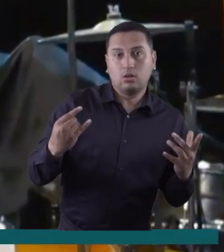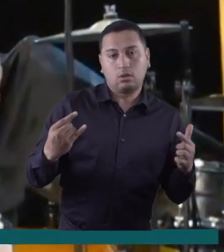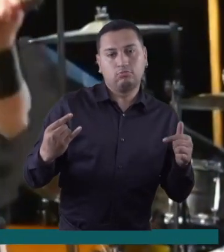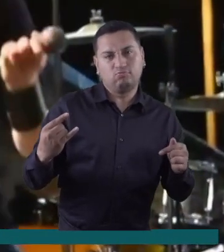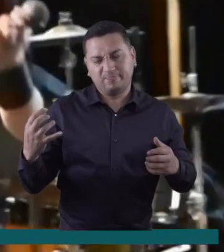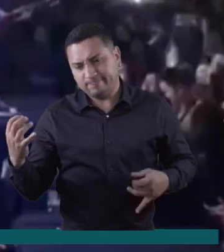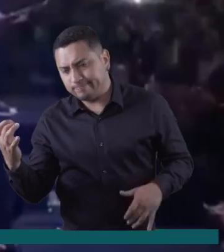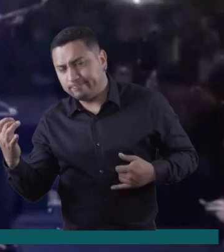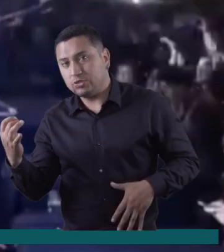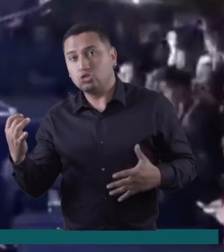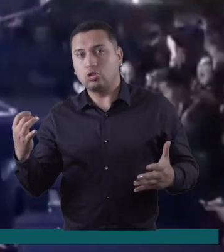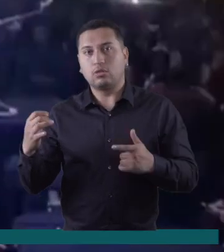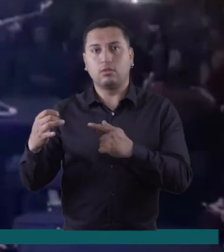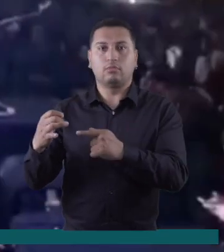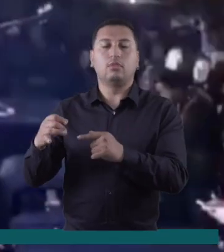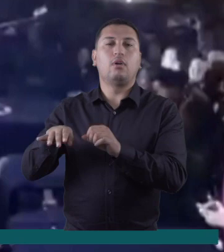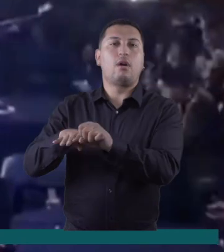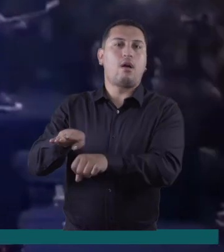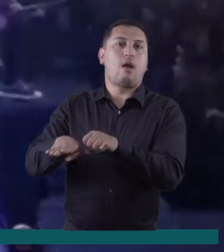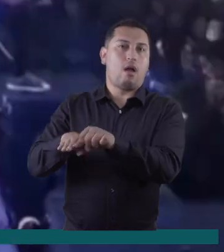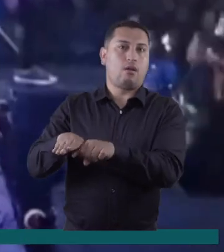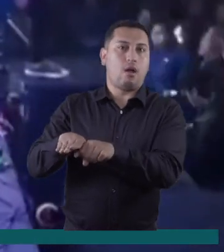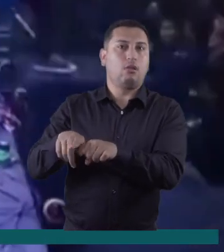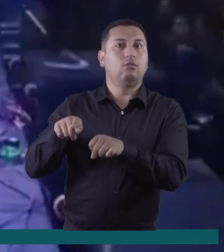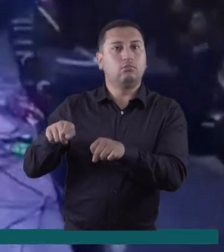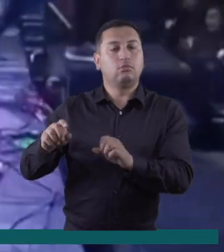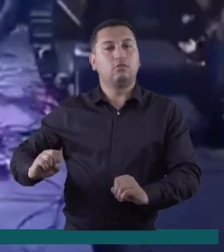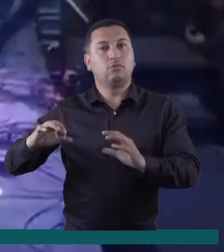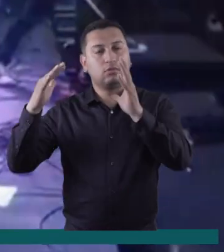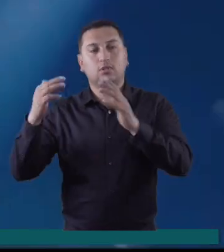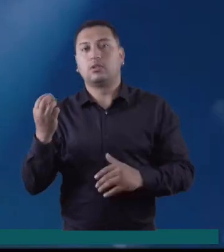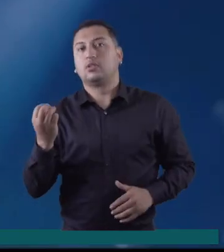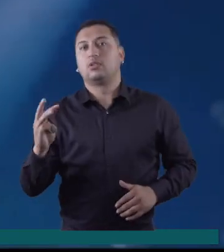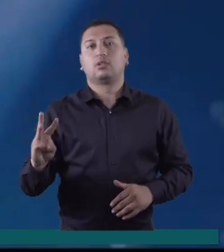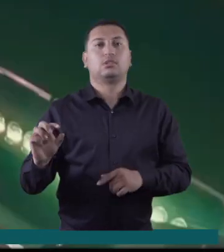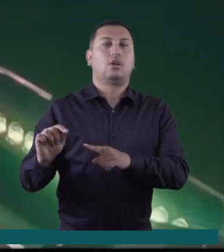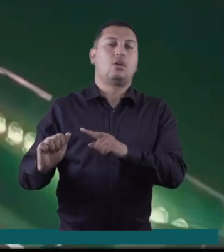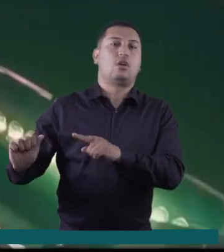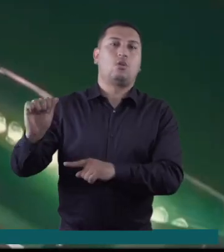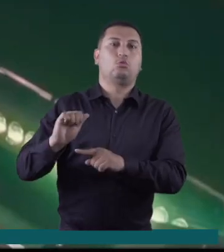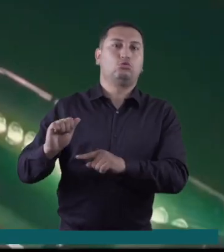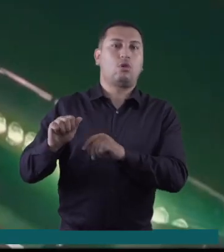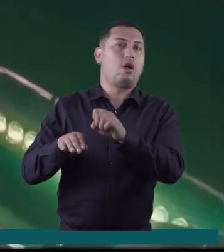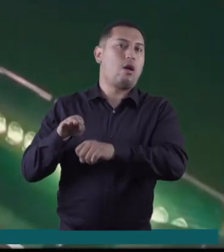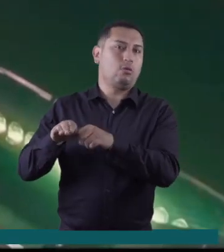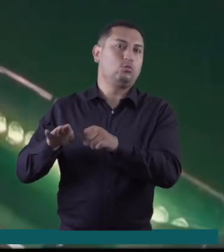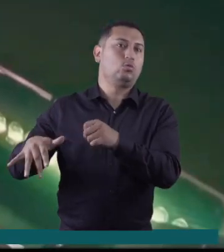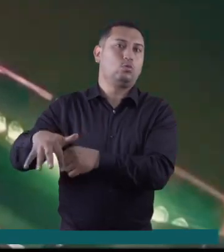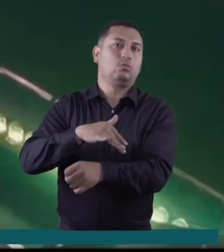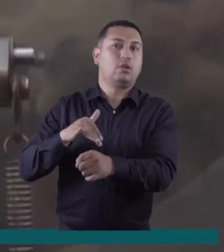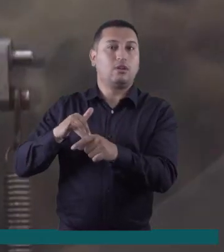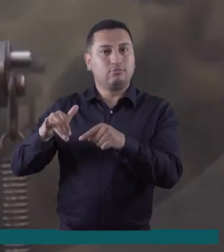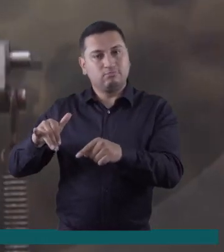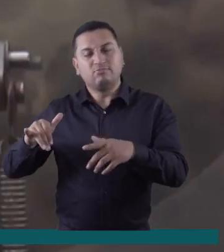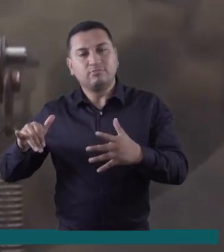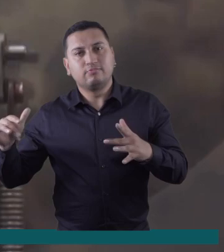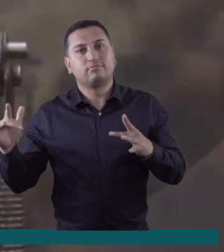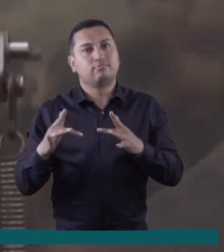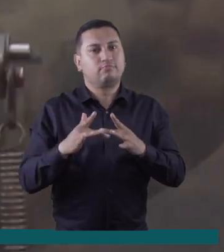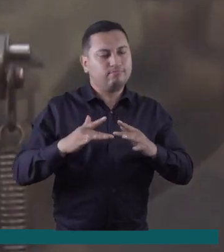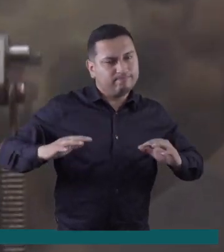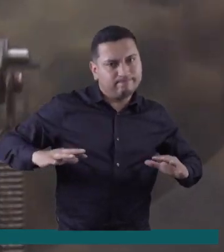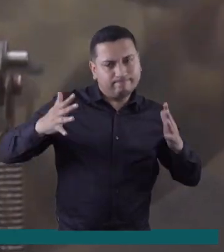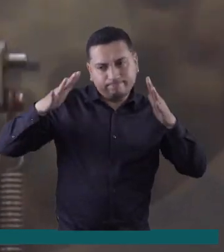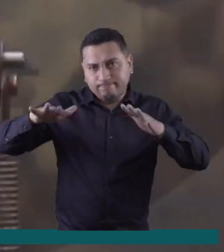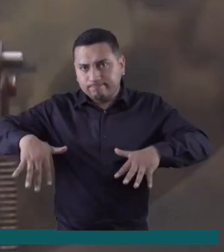Fiesta del Rock en Cajicá. Agéndese porque este 13 y 14 de agosto llega el Festival Fortaleza del Rock a Cajicá, Cundinamarca. Un